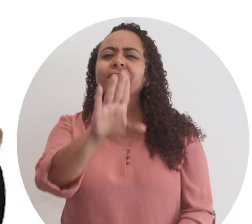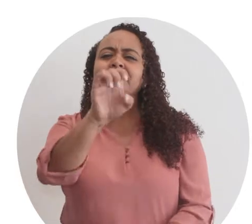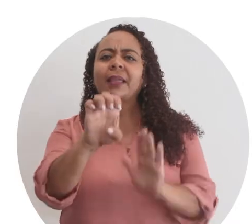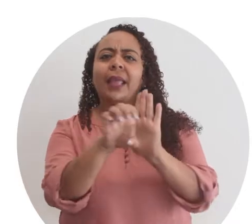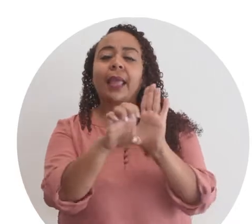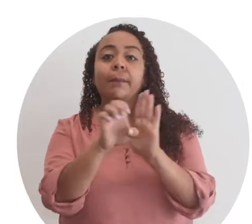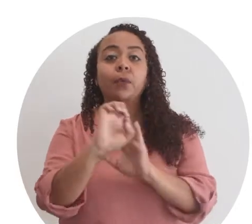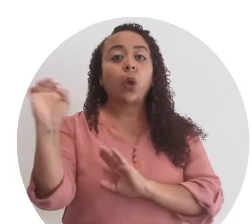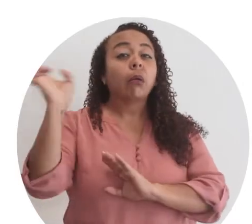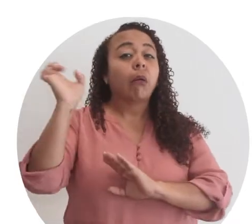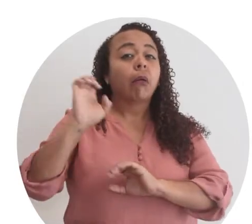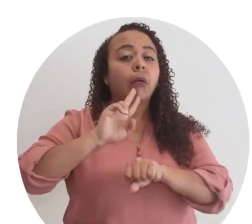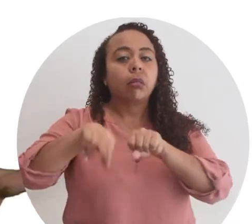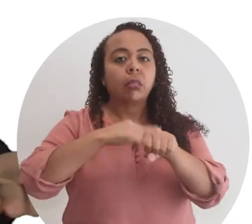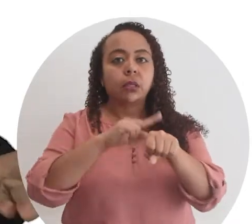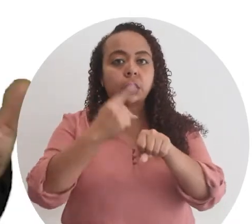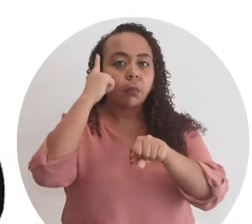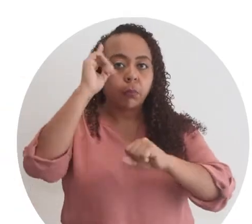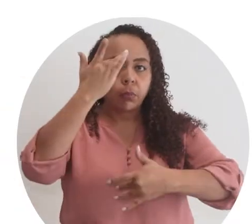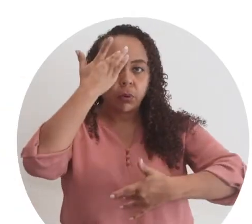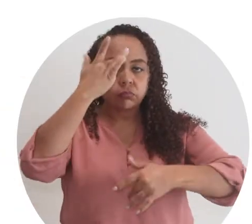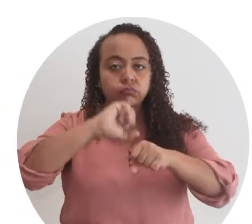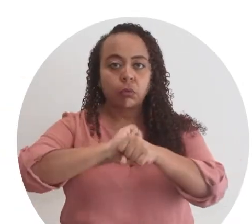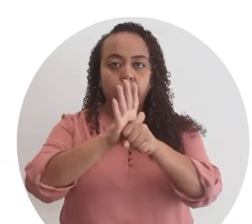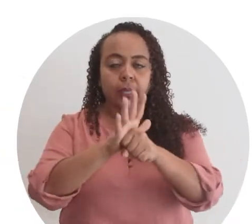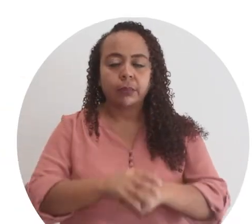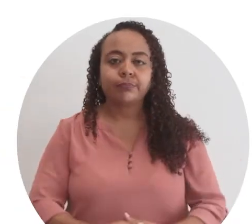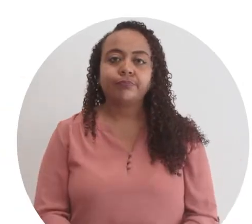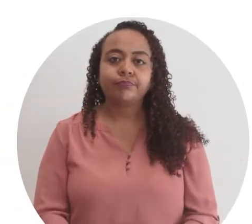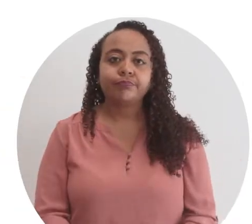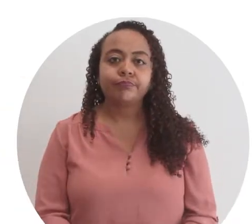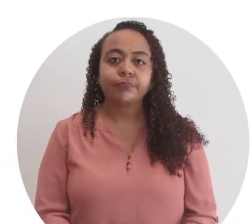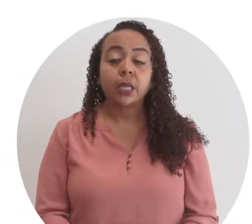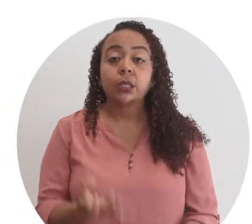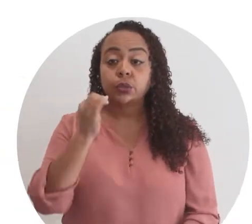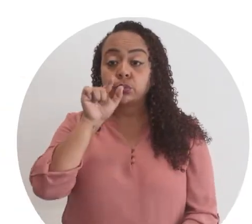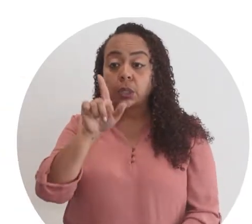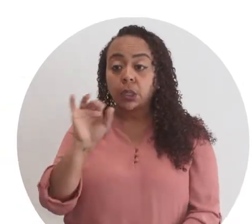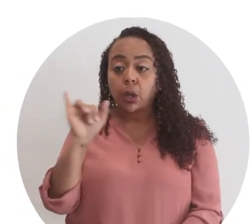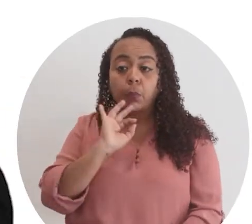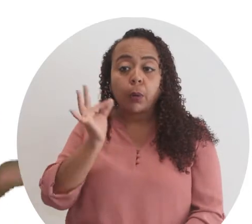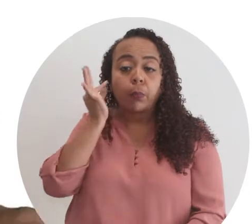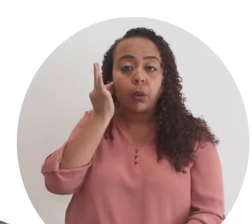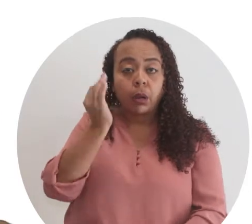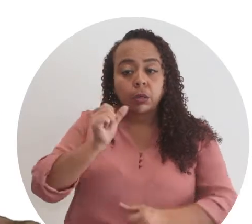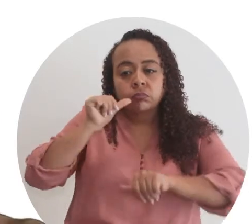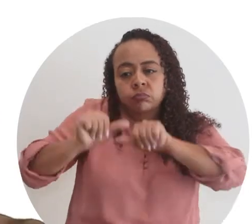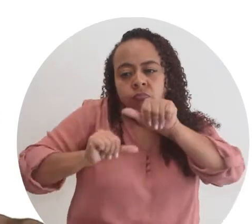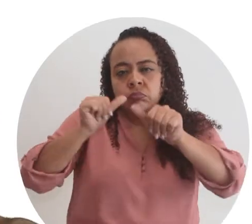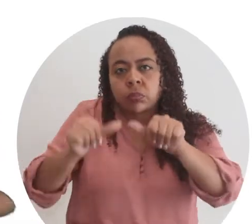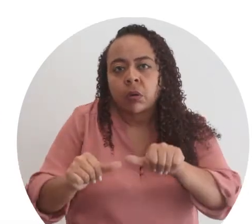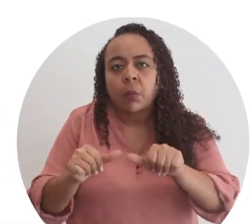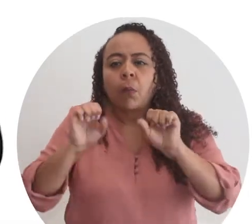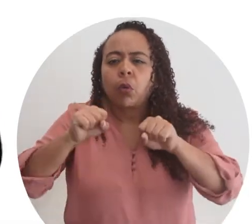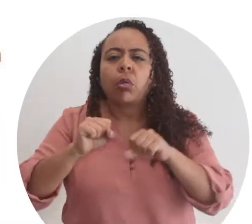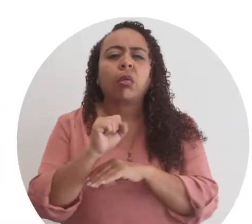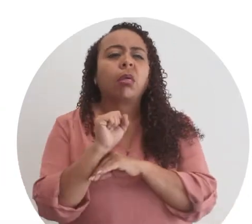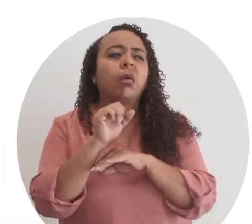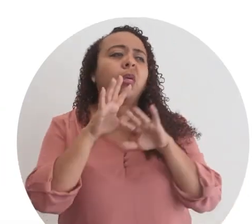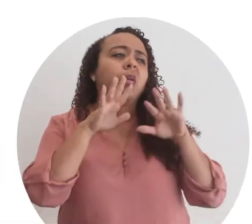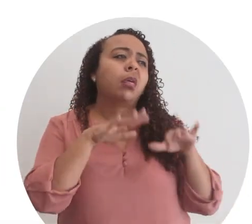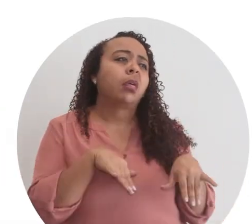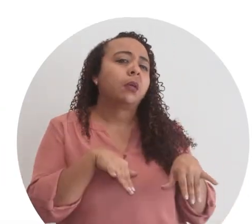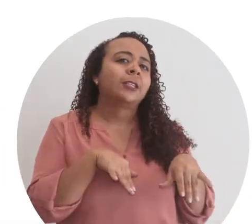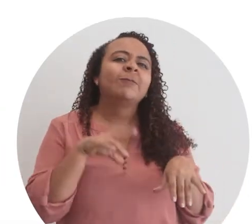Tomemos de ejemplo la emergencia nacional generada por la COVID-19. Si bien usted, como mujer emprendedora, pudo haberse